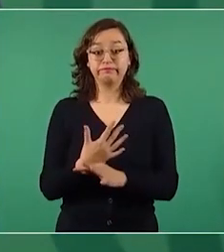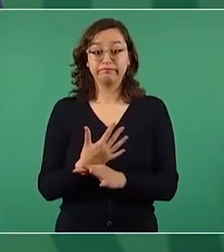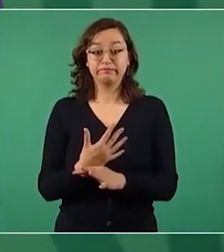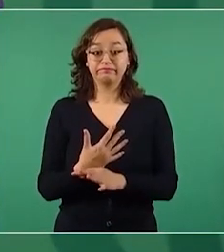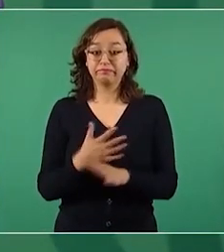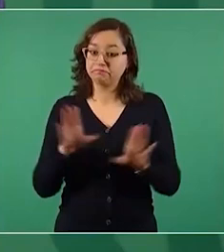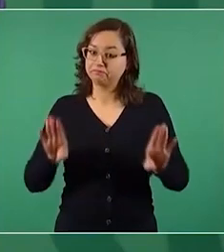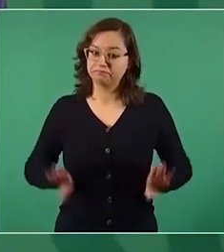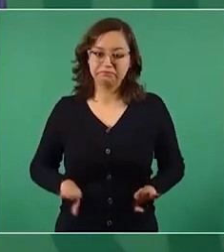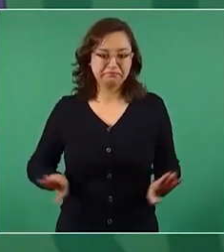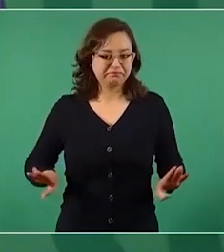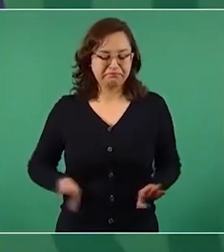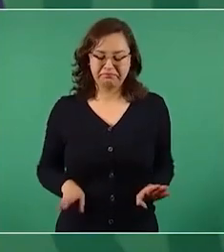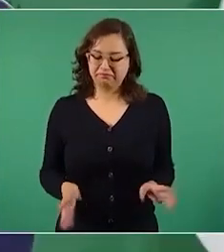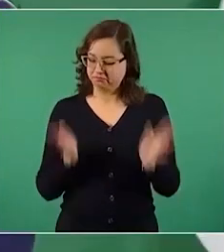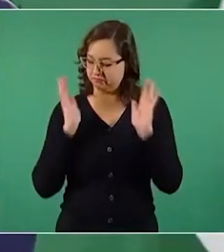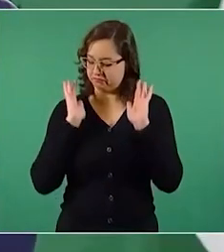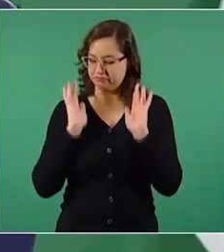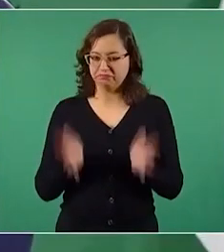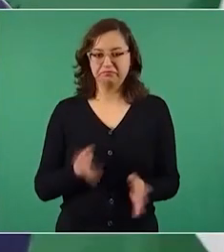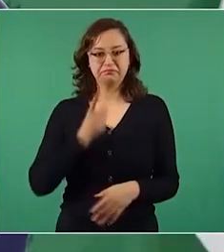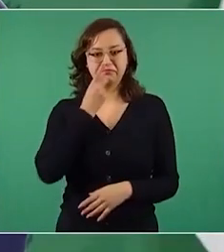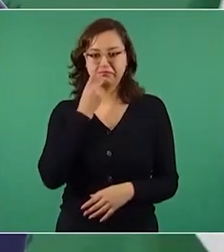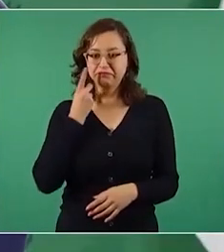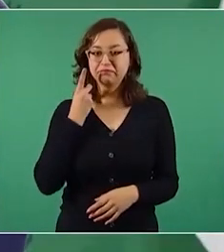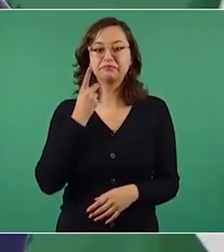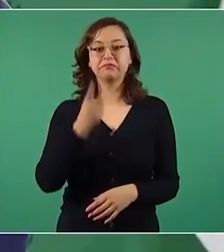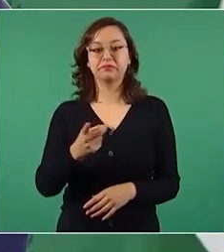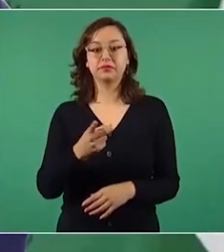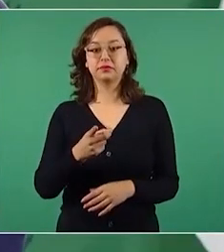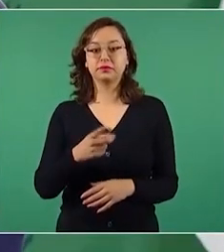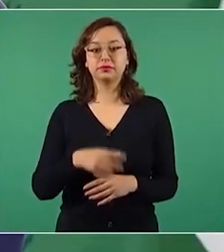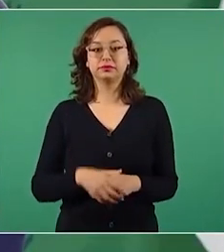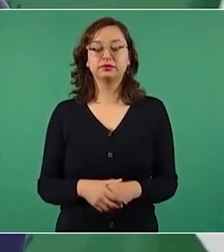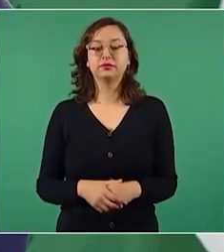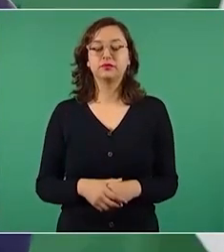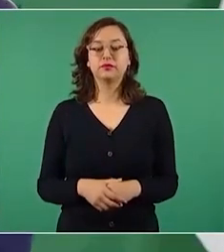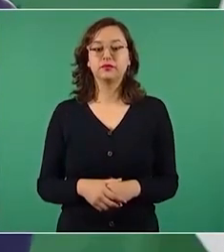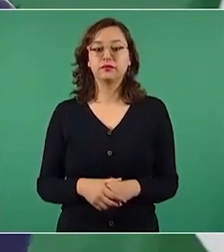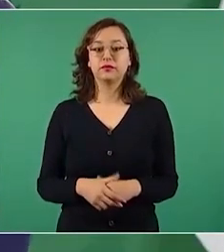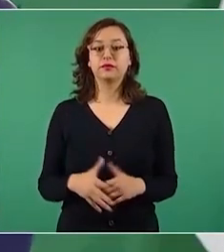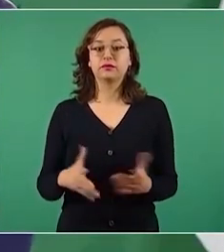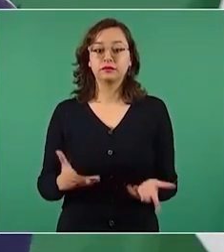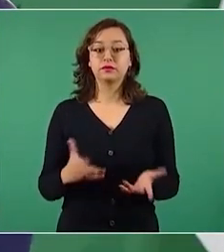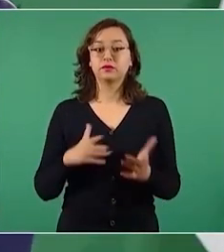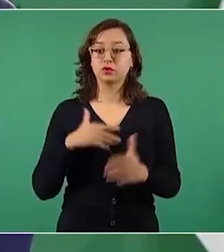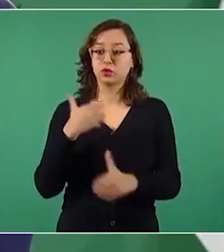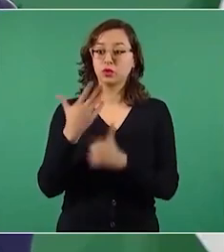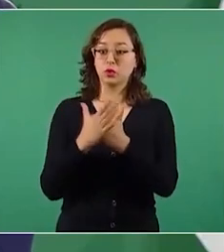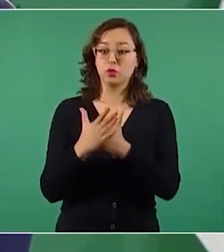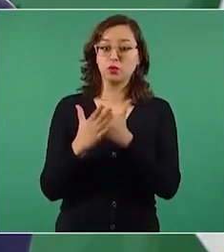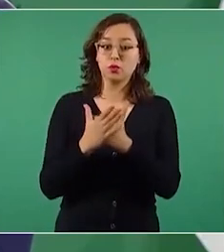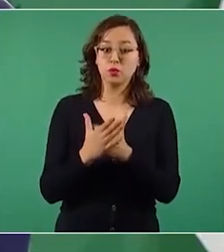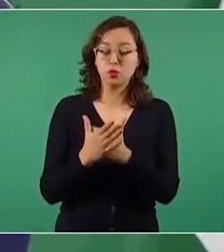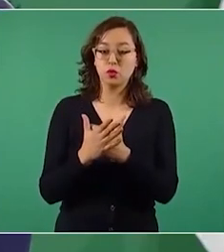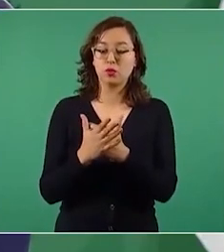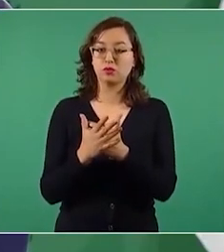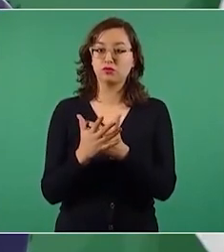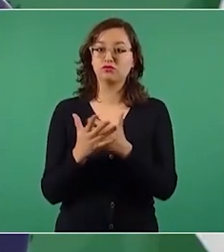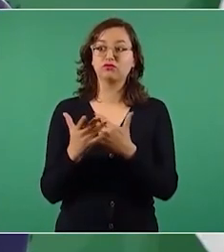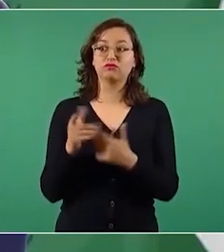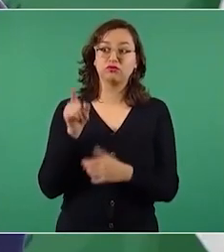cambiar en eso de que es necesaria una renovación tajante